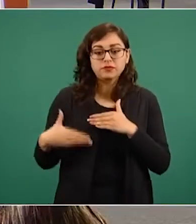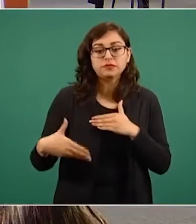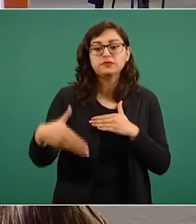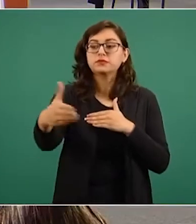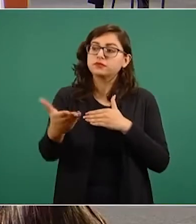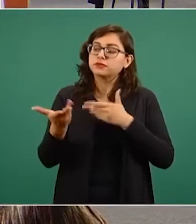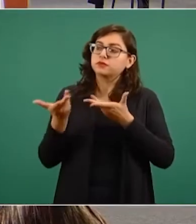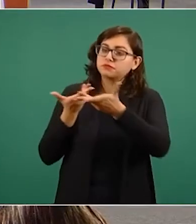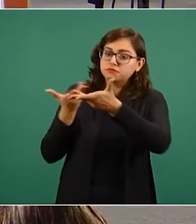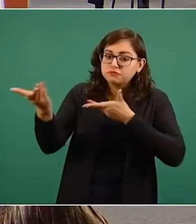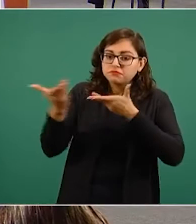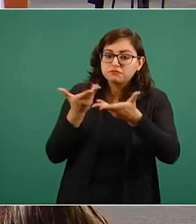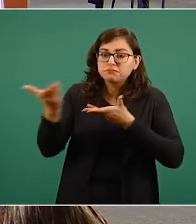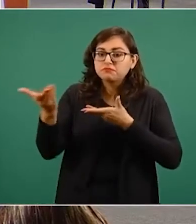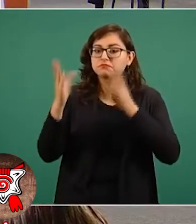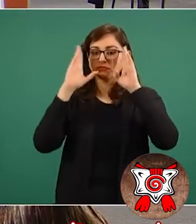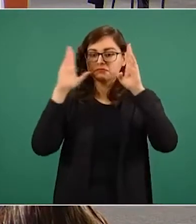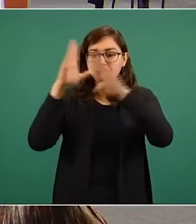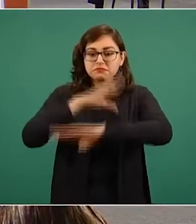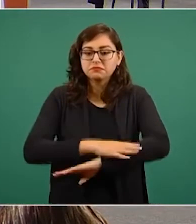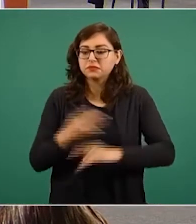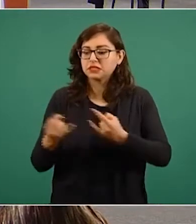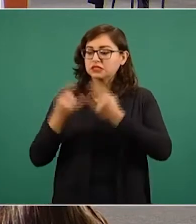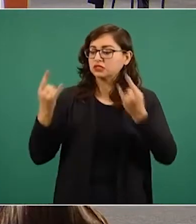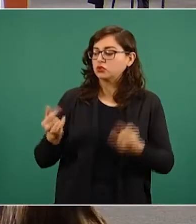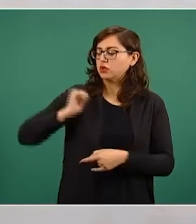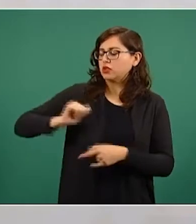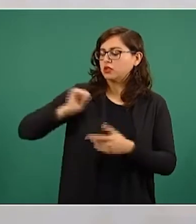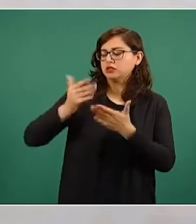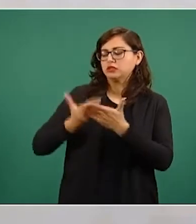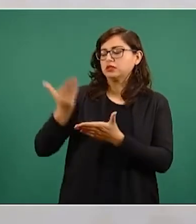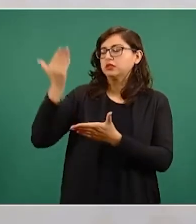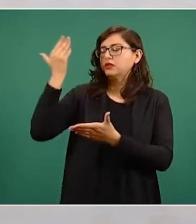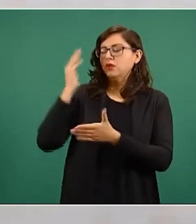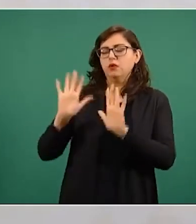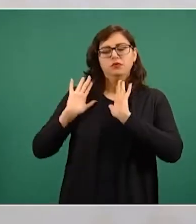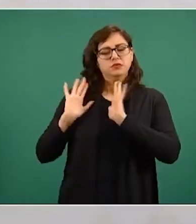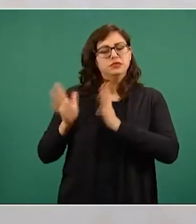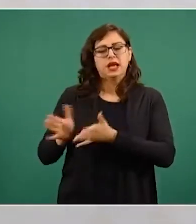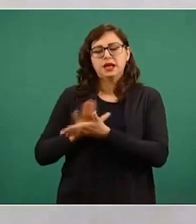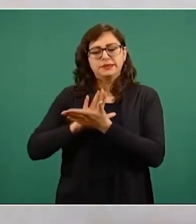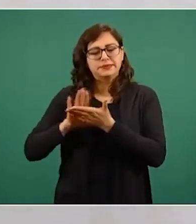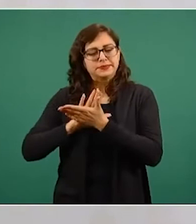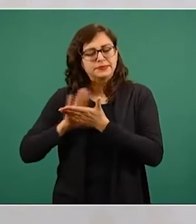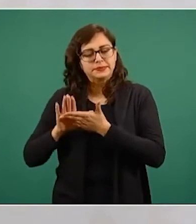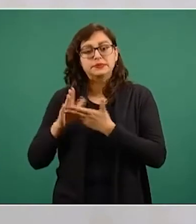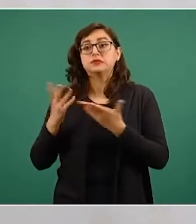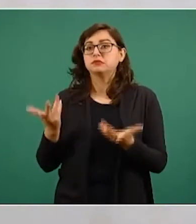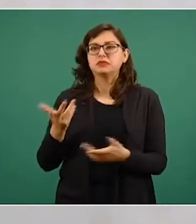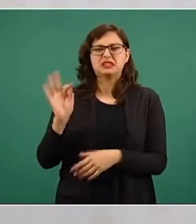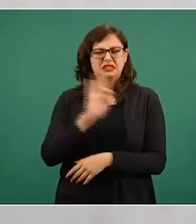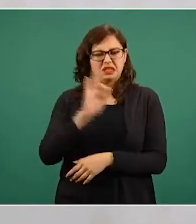reconciliación con el pasado del país, por más remoto que parezca,